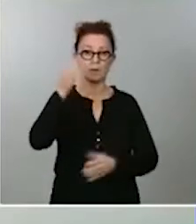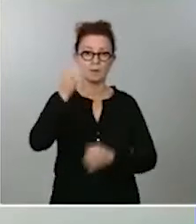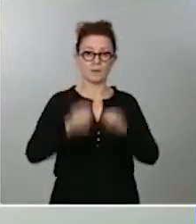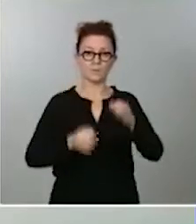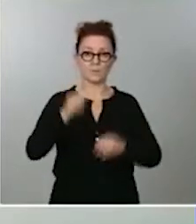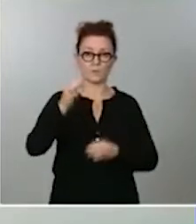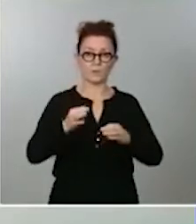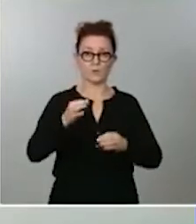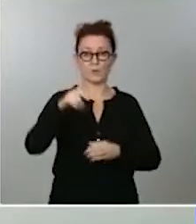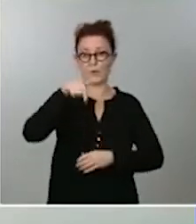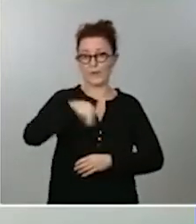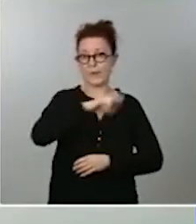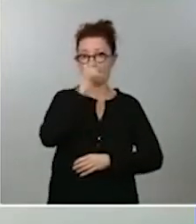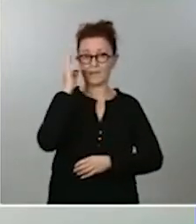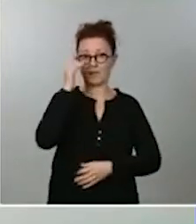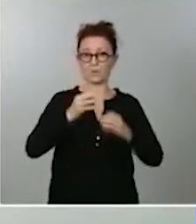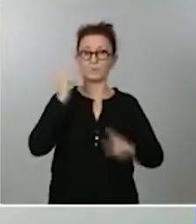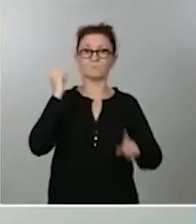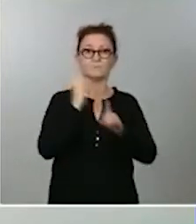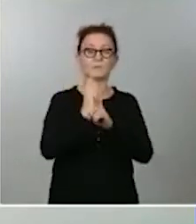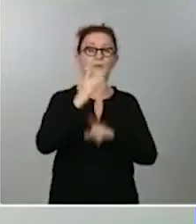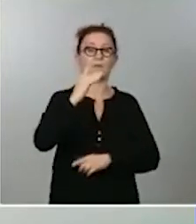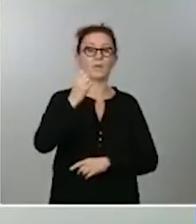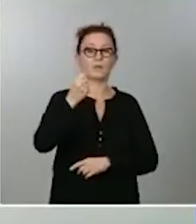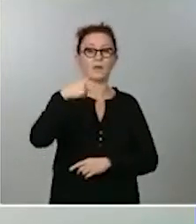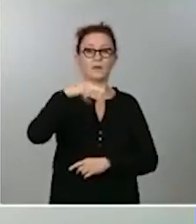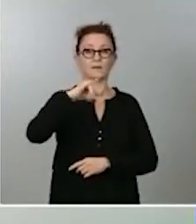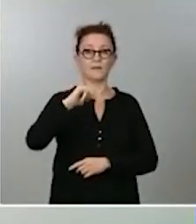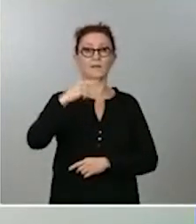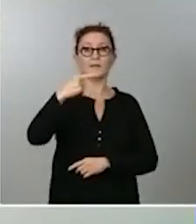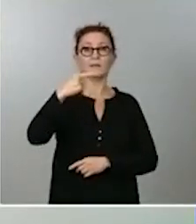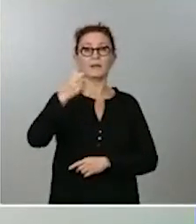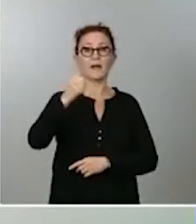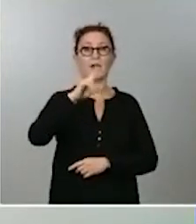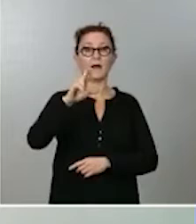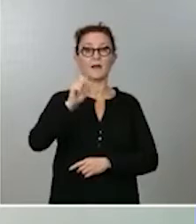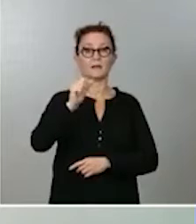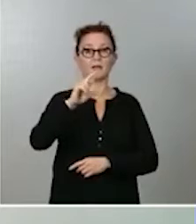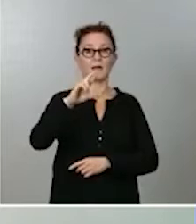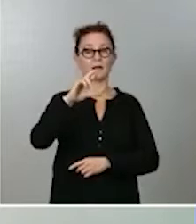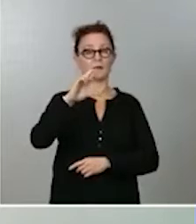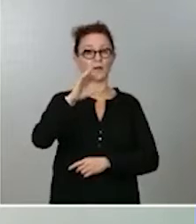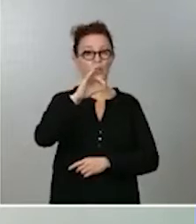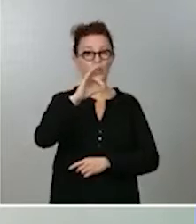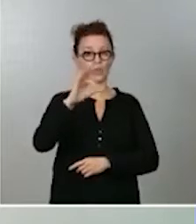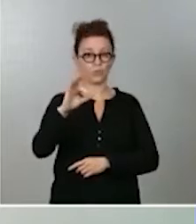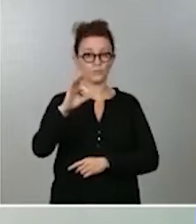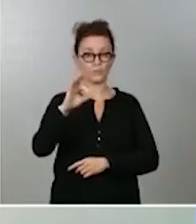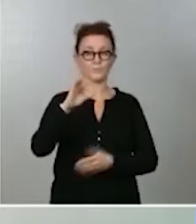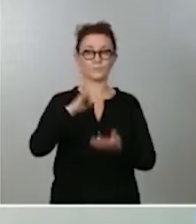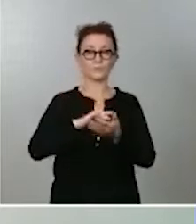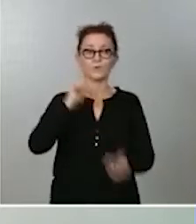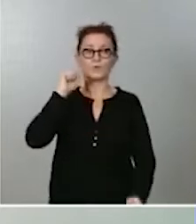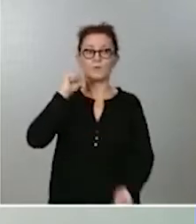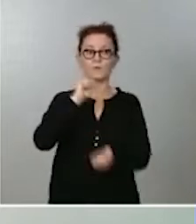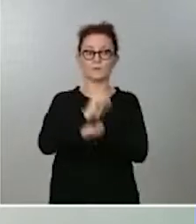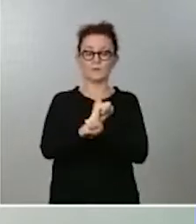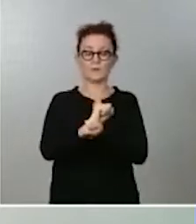Madrid contra Dani Gallardo, que fue una persona detenida en las